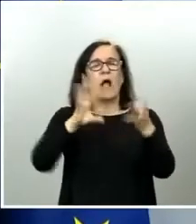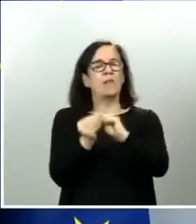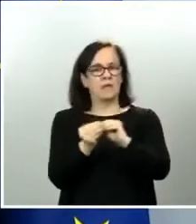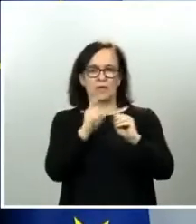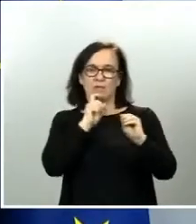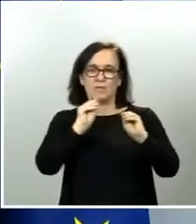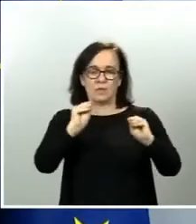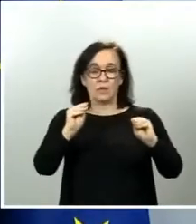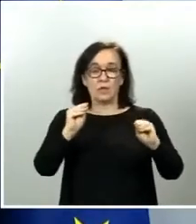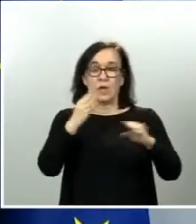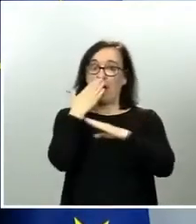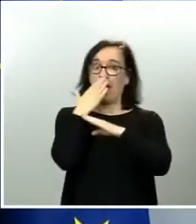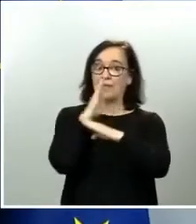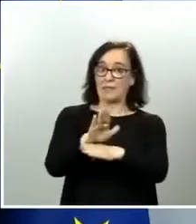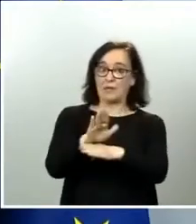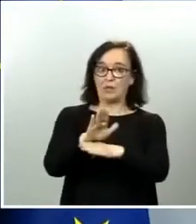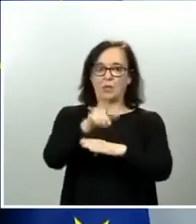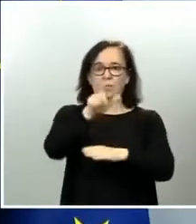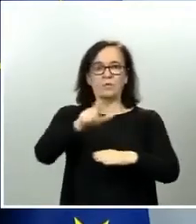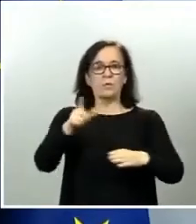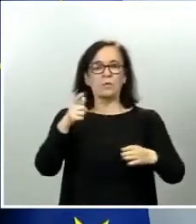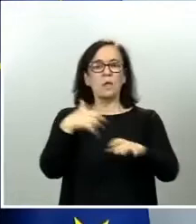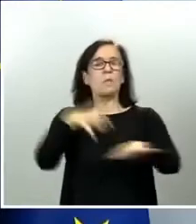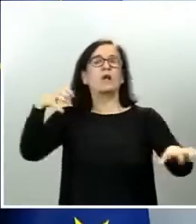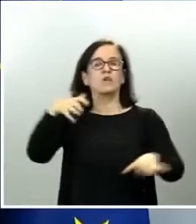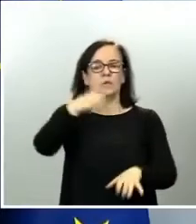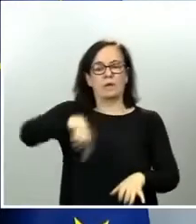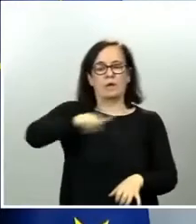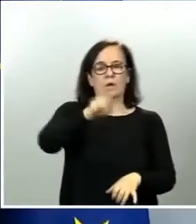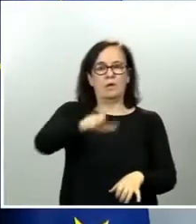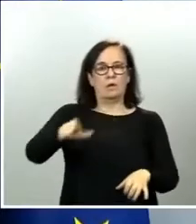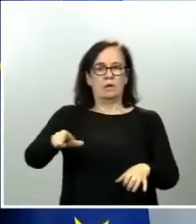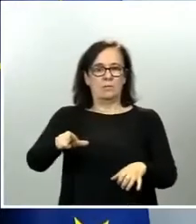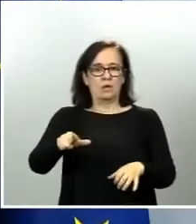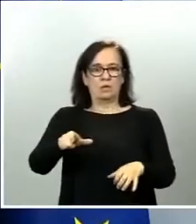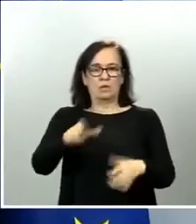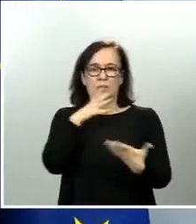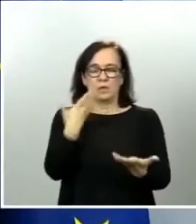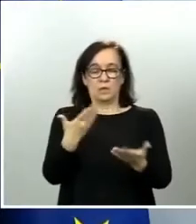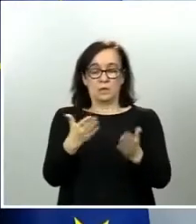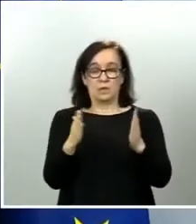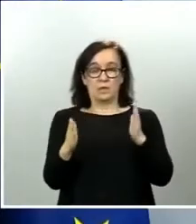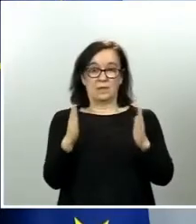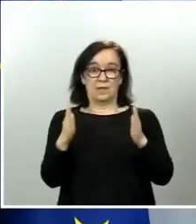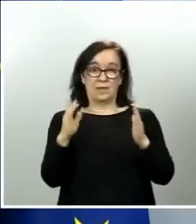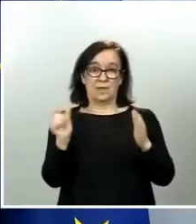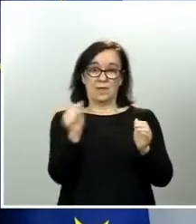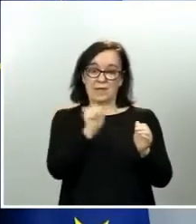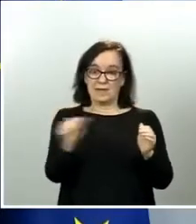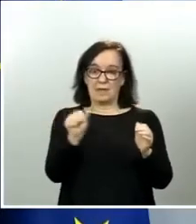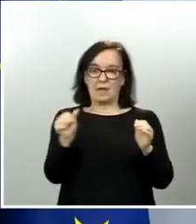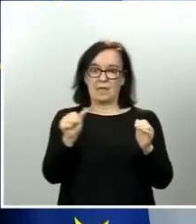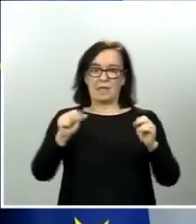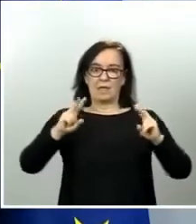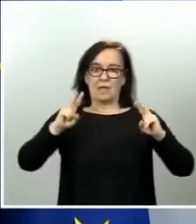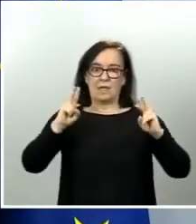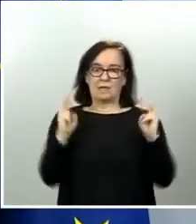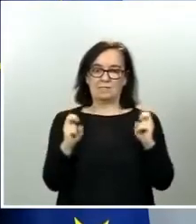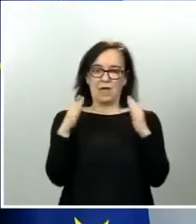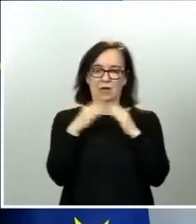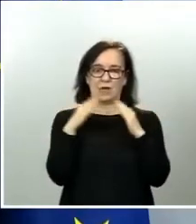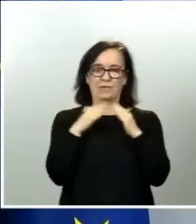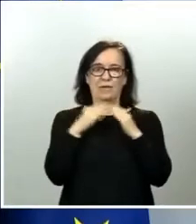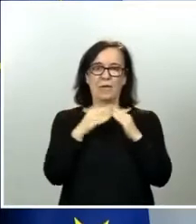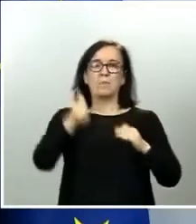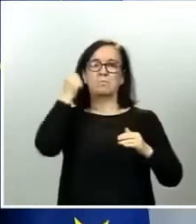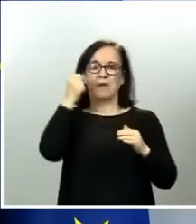comportamiento de la mayoría de todos nosotros, de todos los ciudadanos, durante estas semanas de confinamiento ha sido más